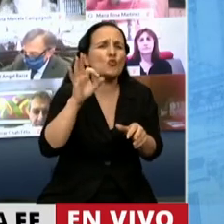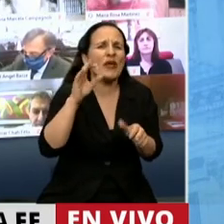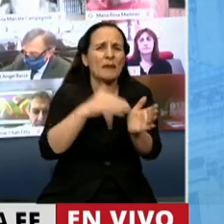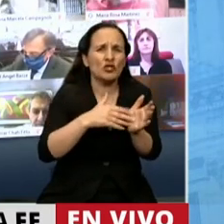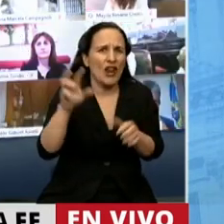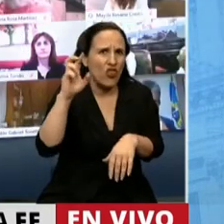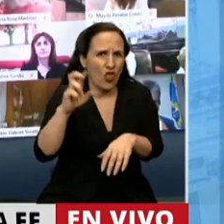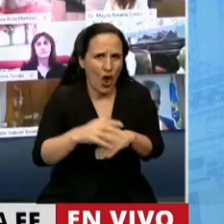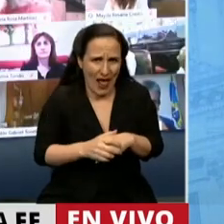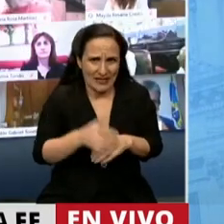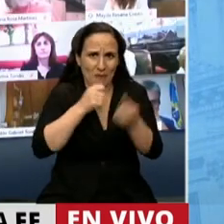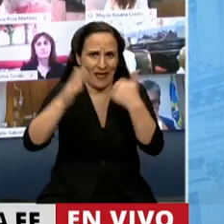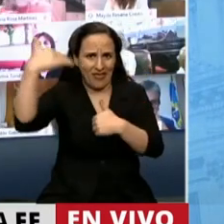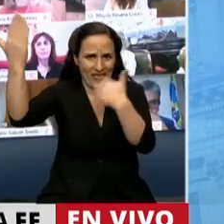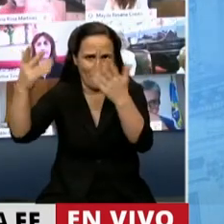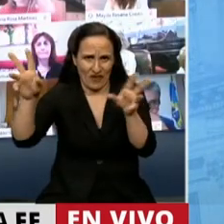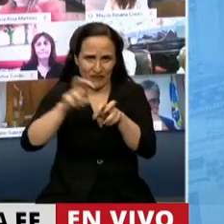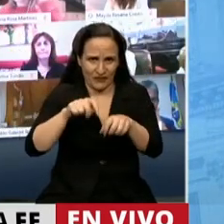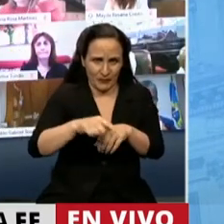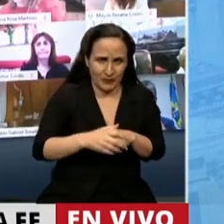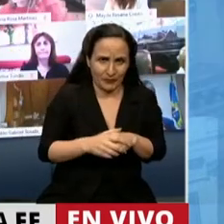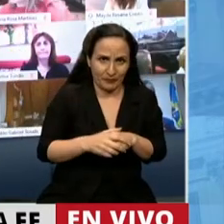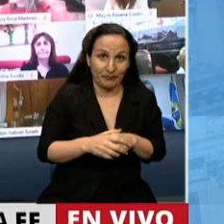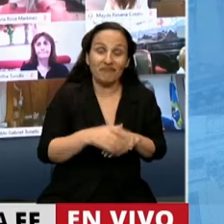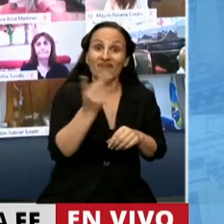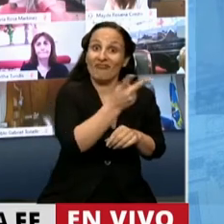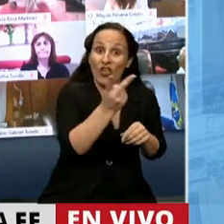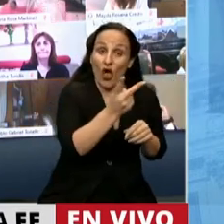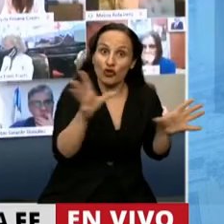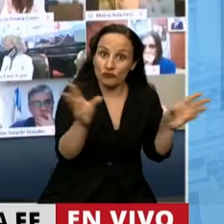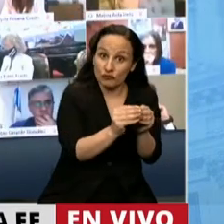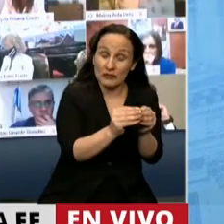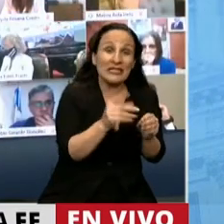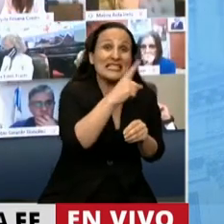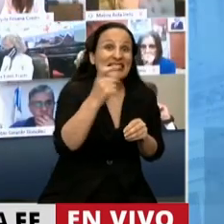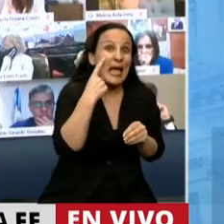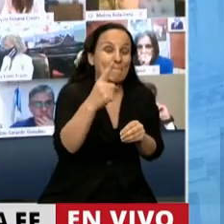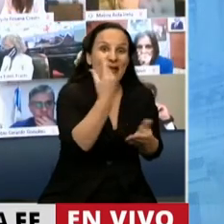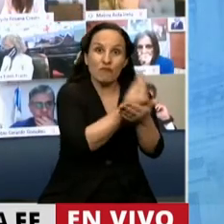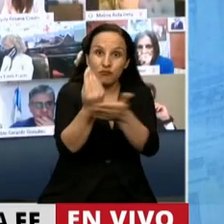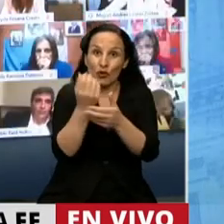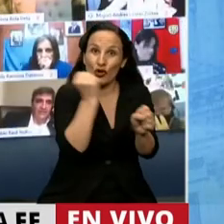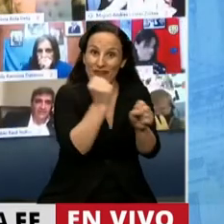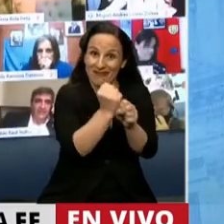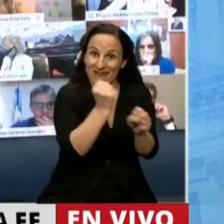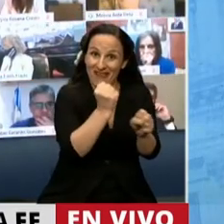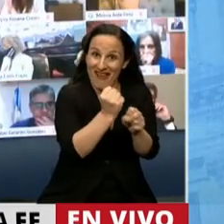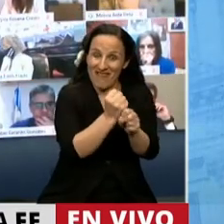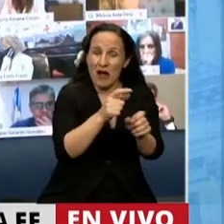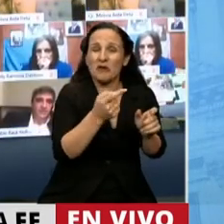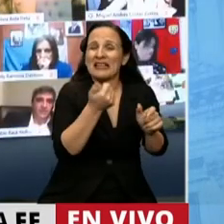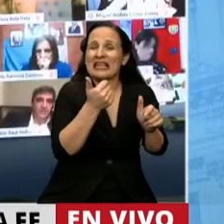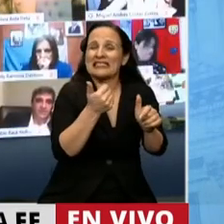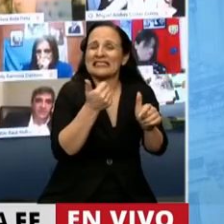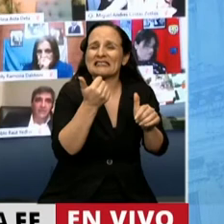dólares de exportaciones. Y entre las dos generaban casi 100.000 puestos de trabajo directos, no llegaban